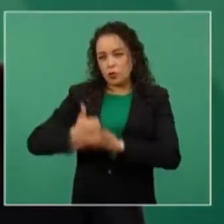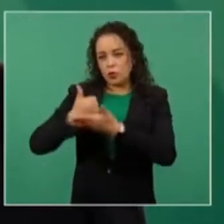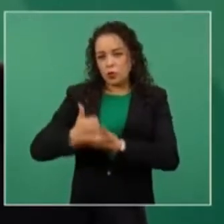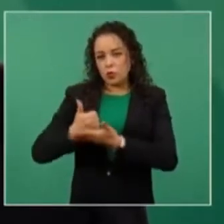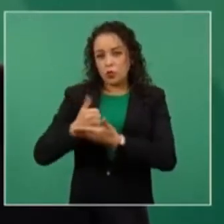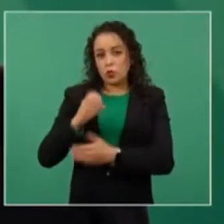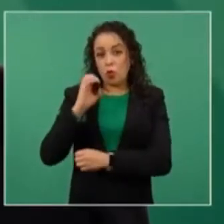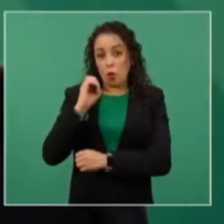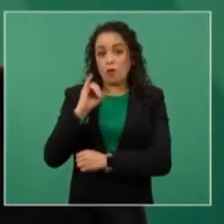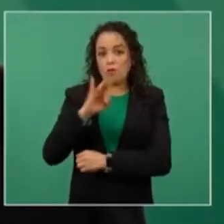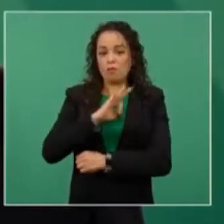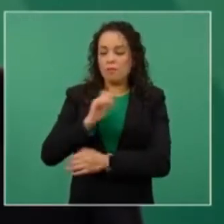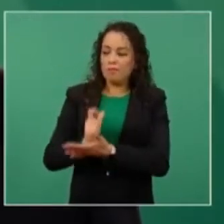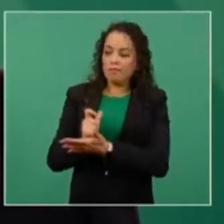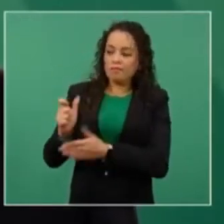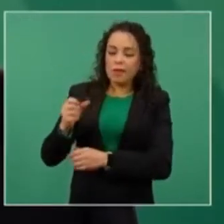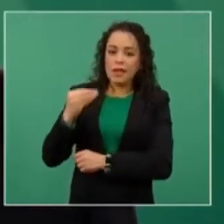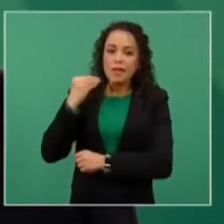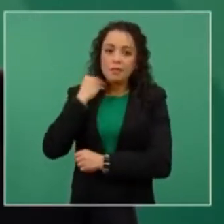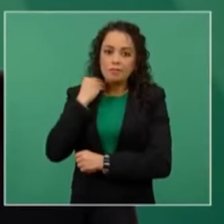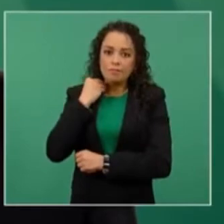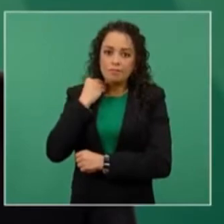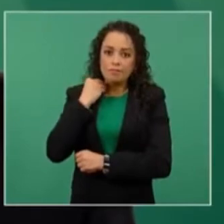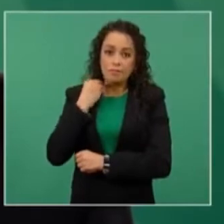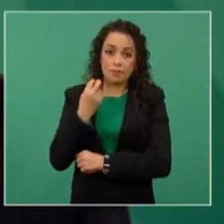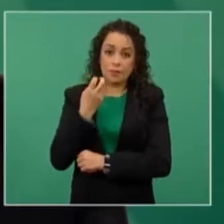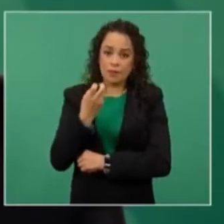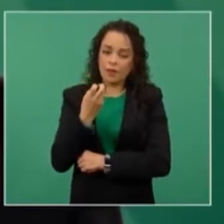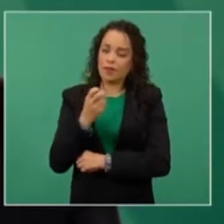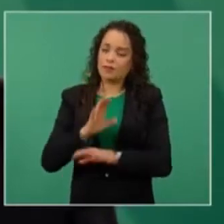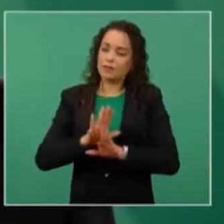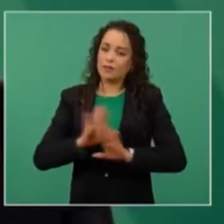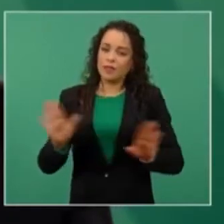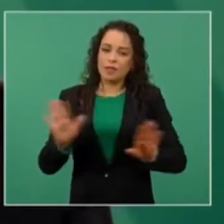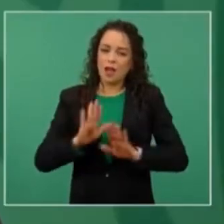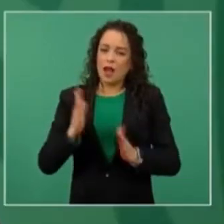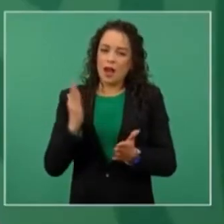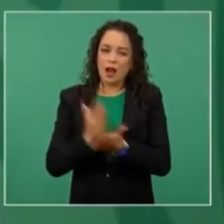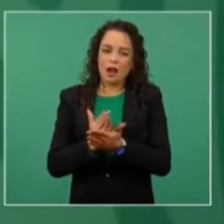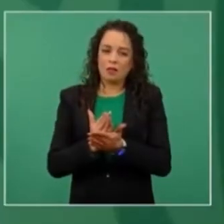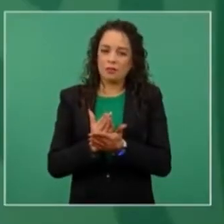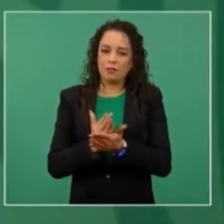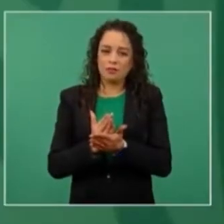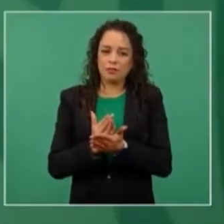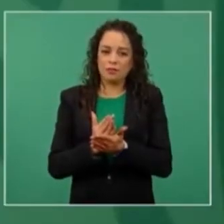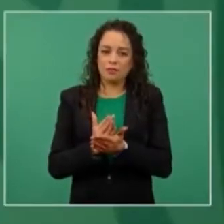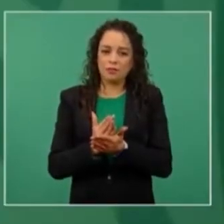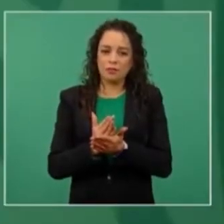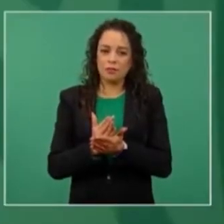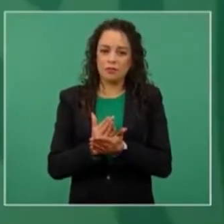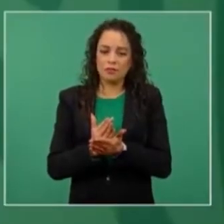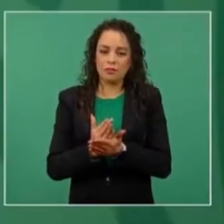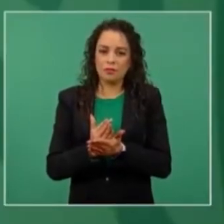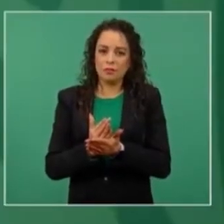todo eso tiene que irse terminando, que no haya impunidad